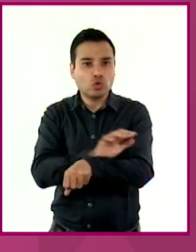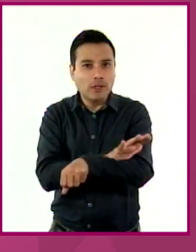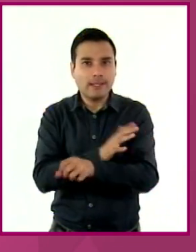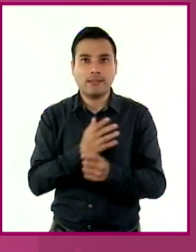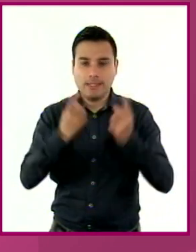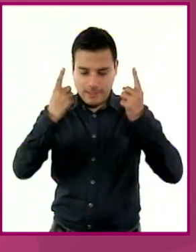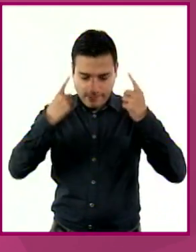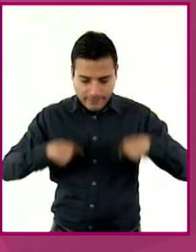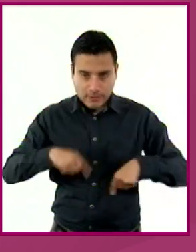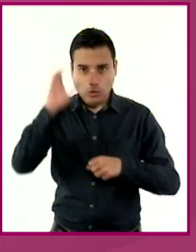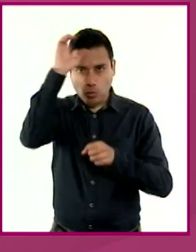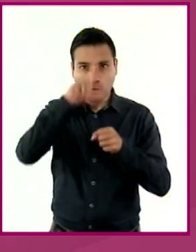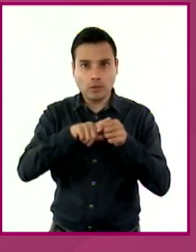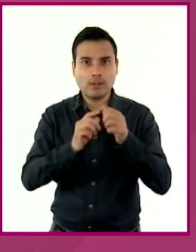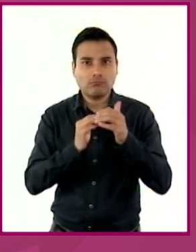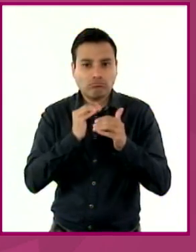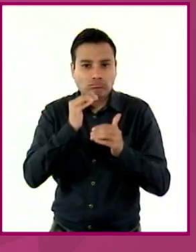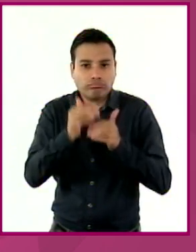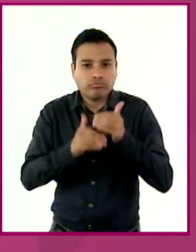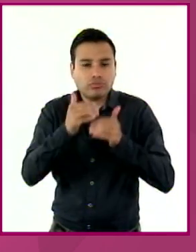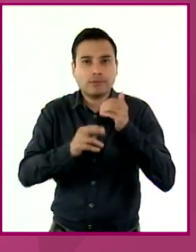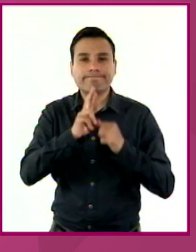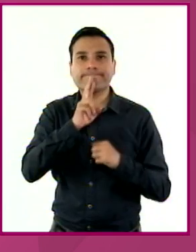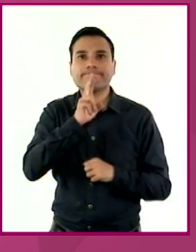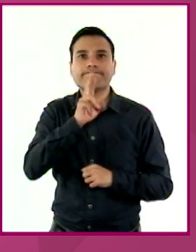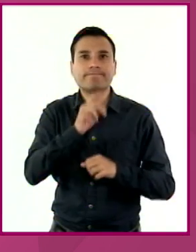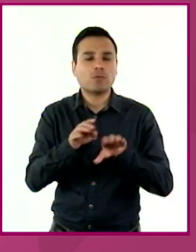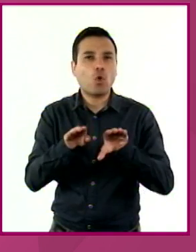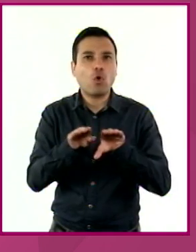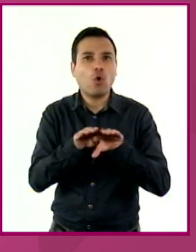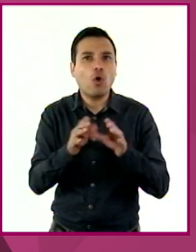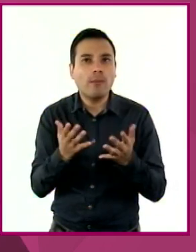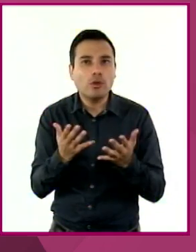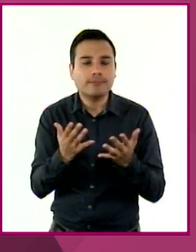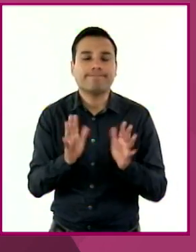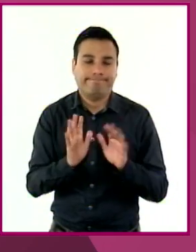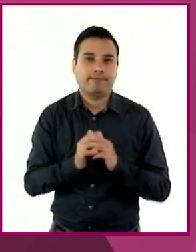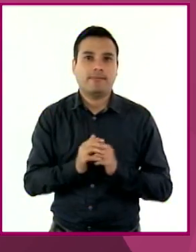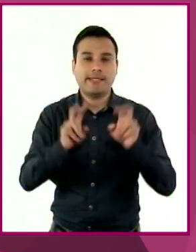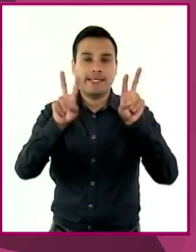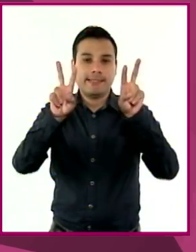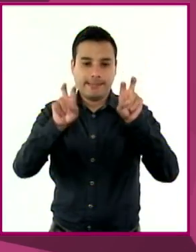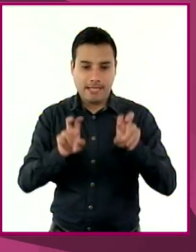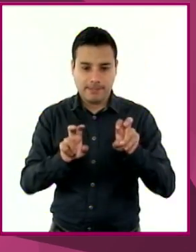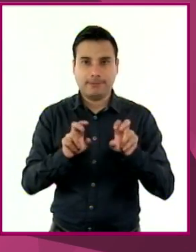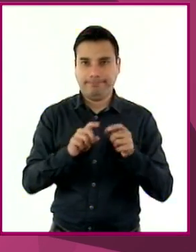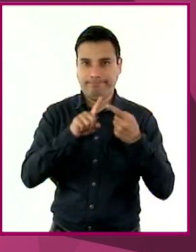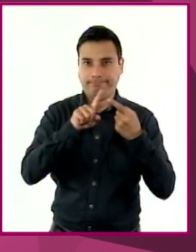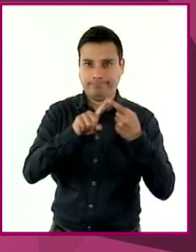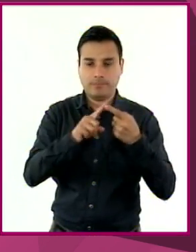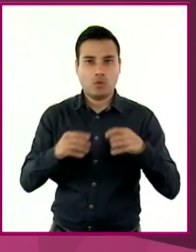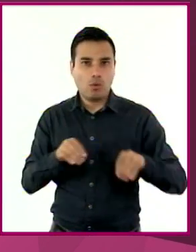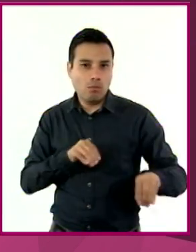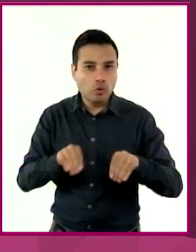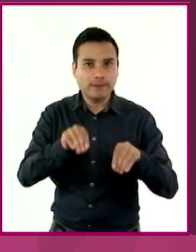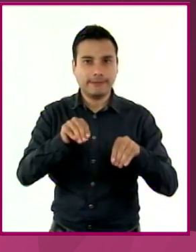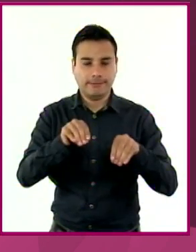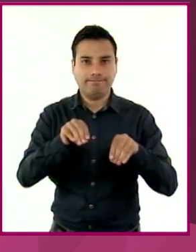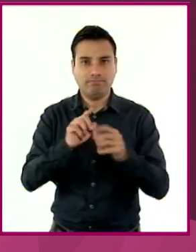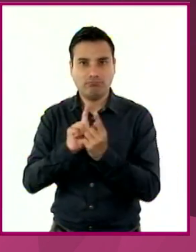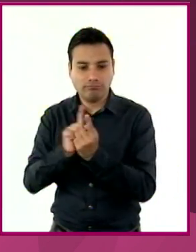físico y cultural y atendiendo a los contenidos que contemplan tanto a la interacción motriz como al pensamiento